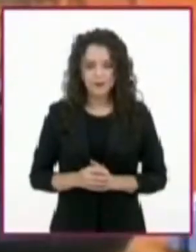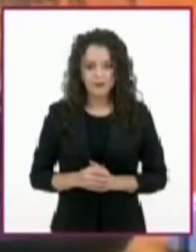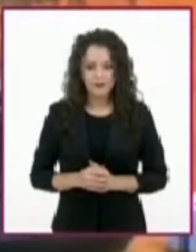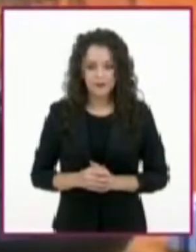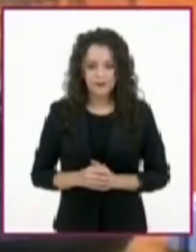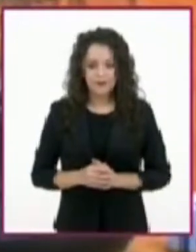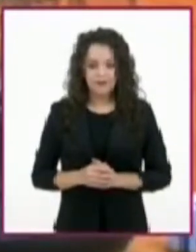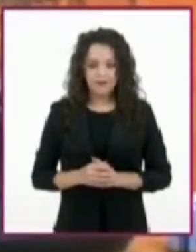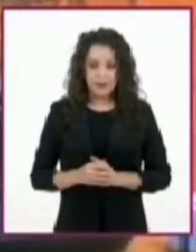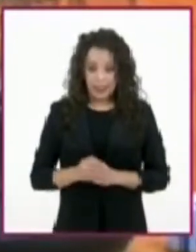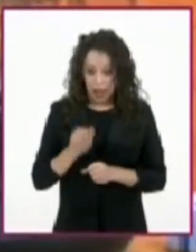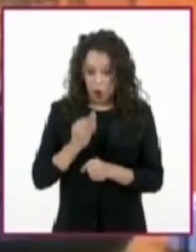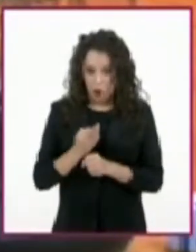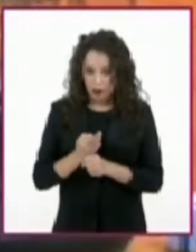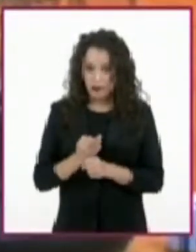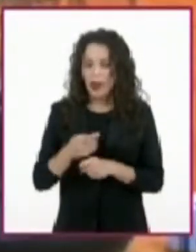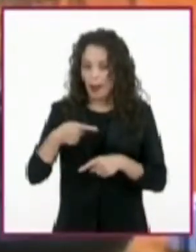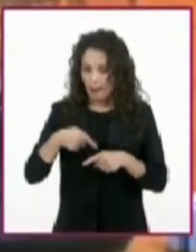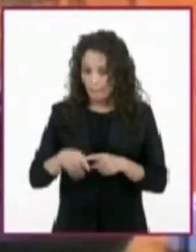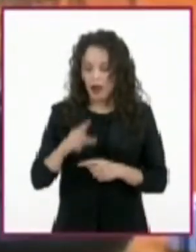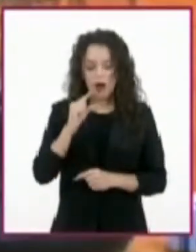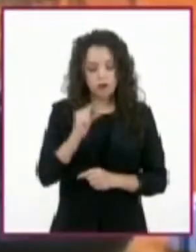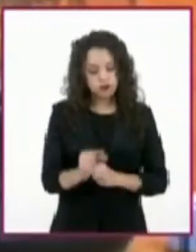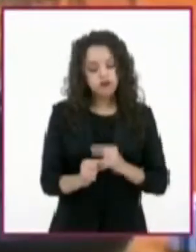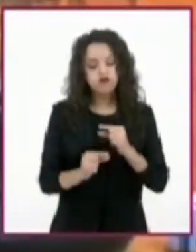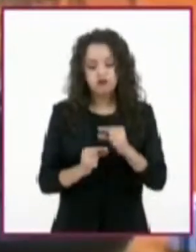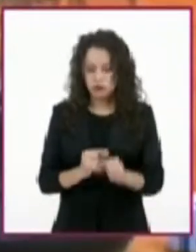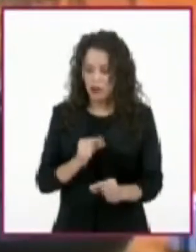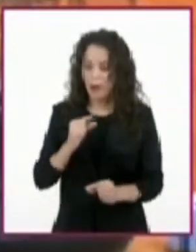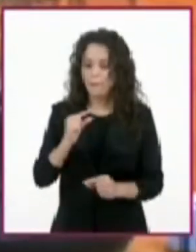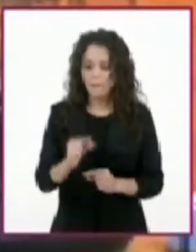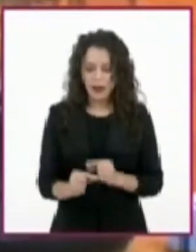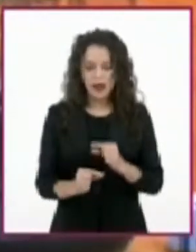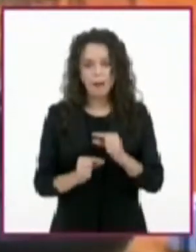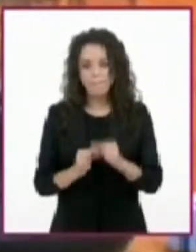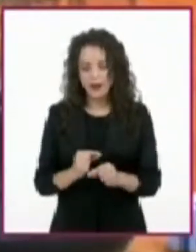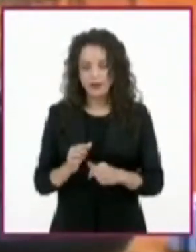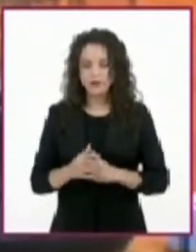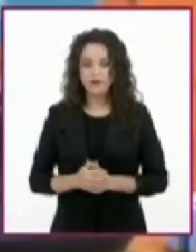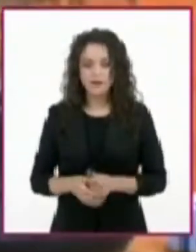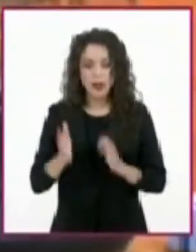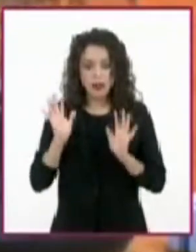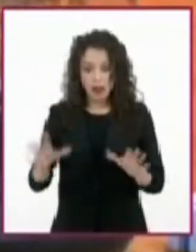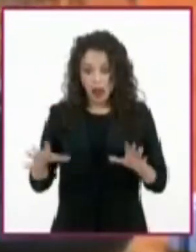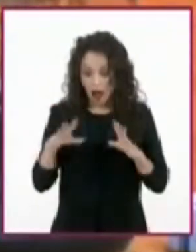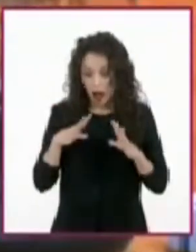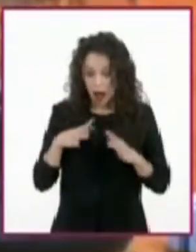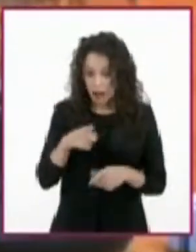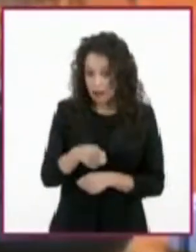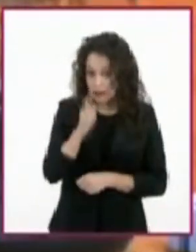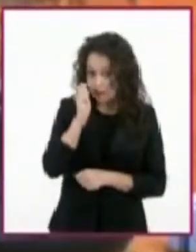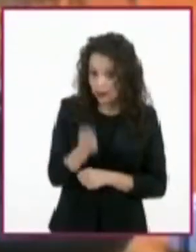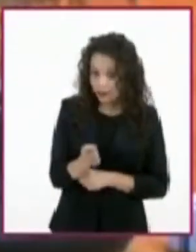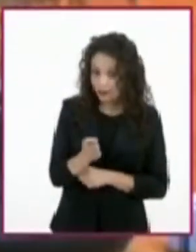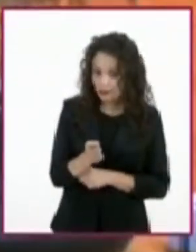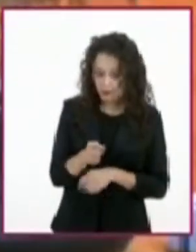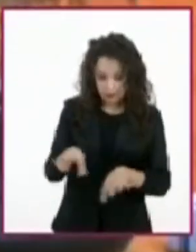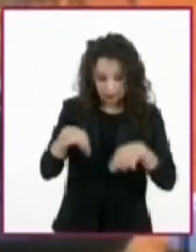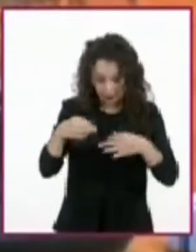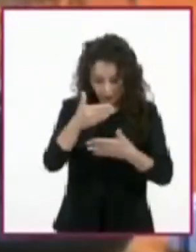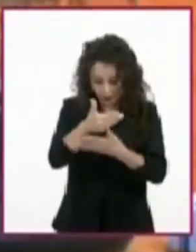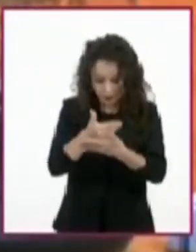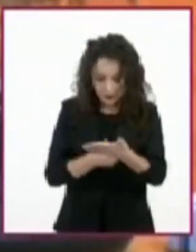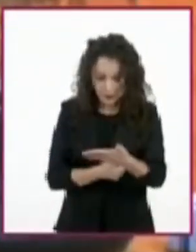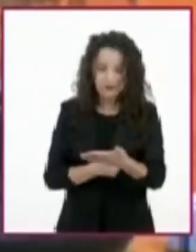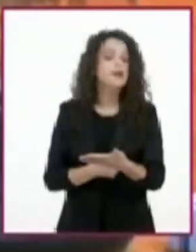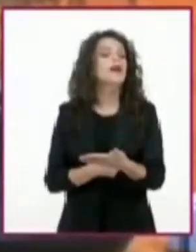Vamos ahora paso a paso con la primera receta. Ya que tenemos el texto, el primer paso